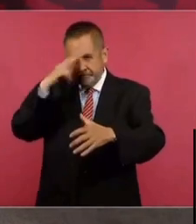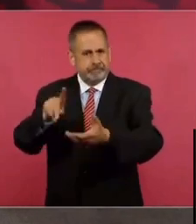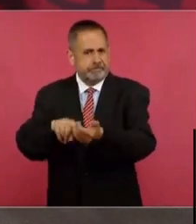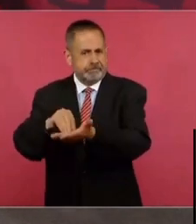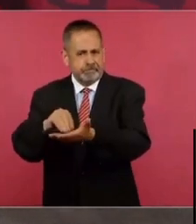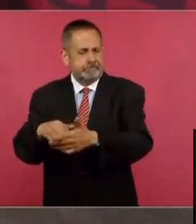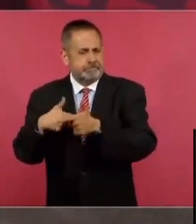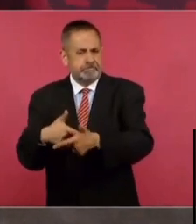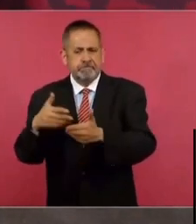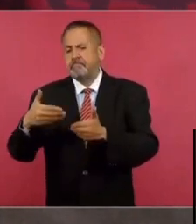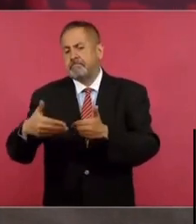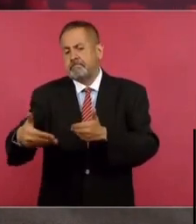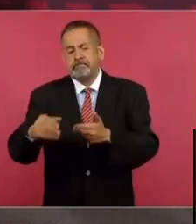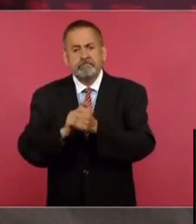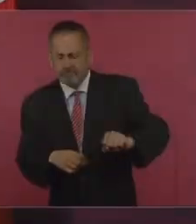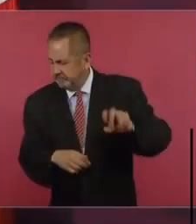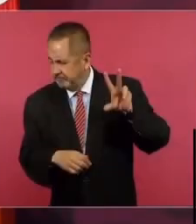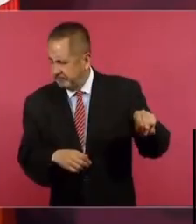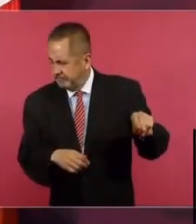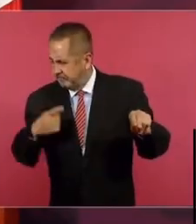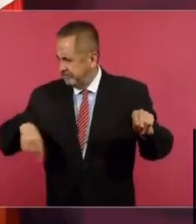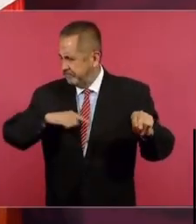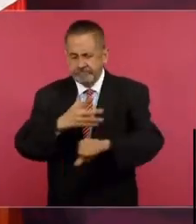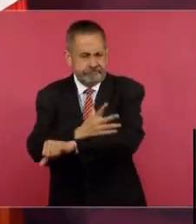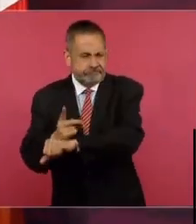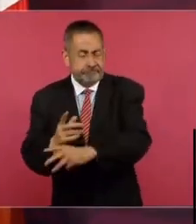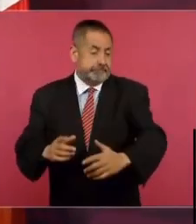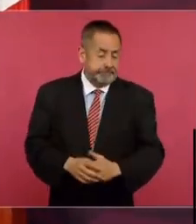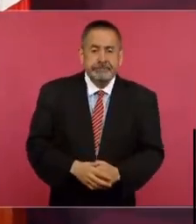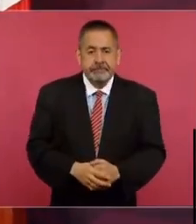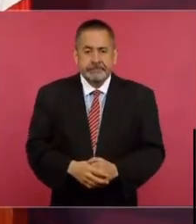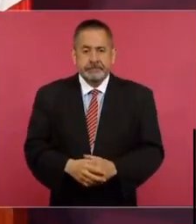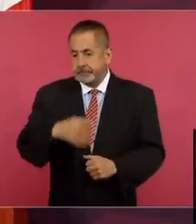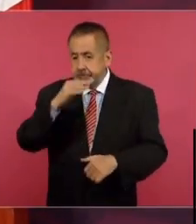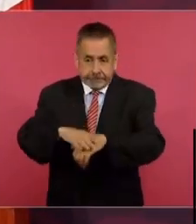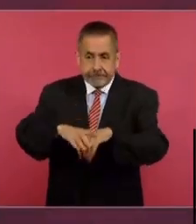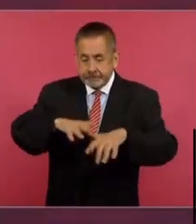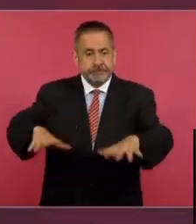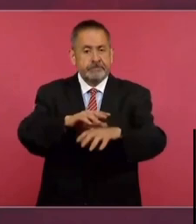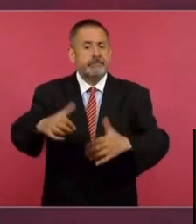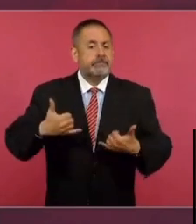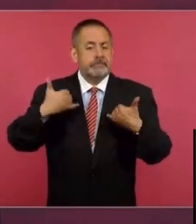mantenido con el paso del tiempo. Entonces, para los jóvenes,